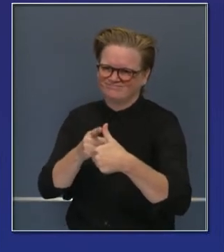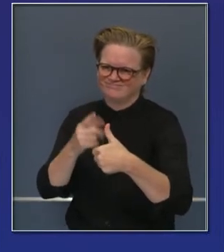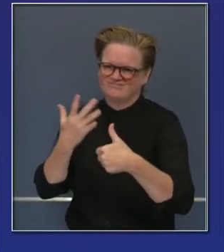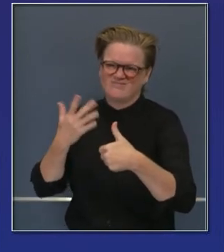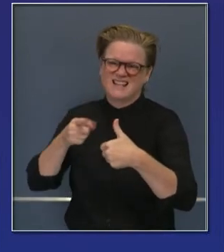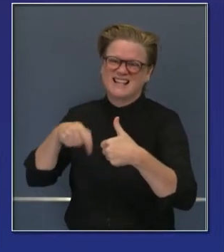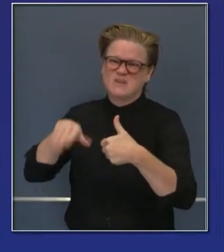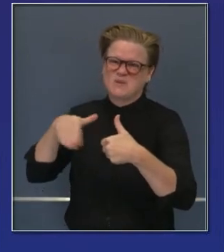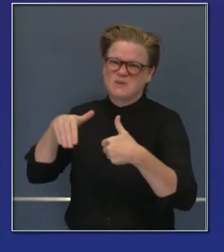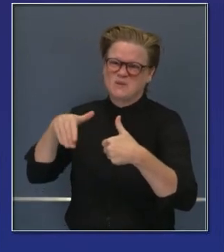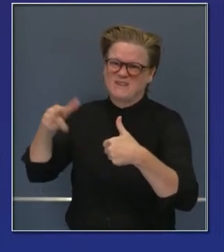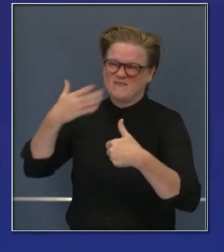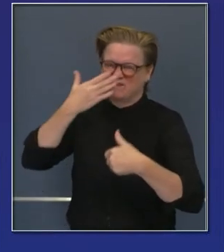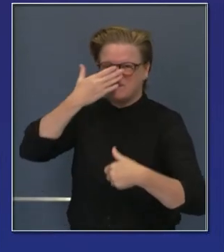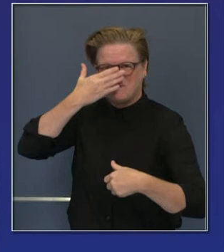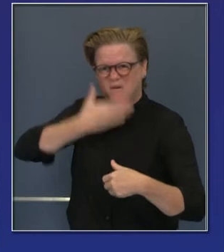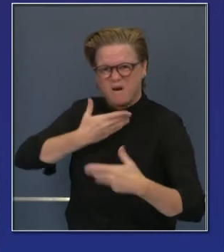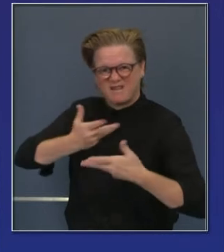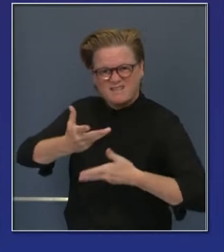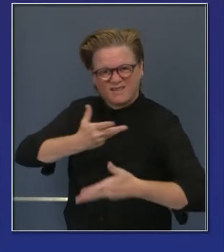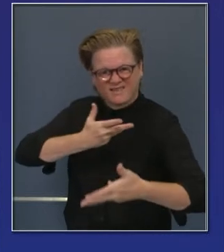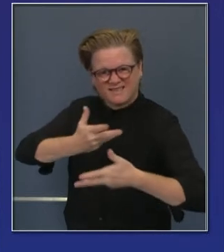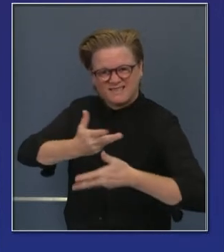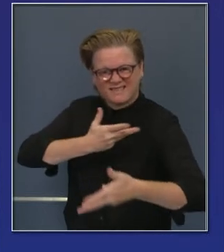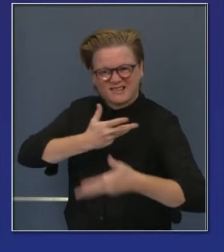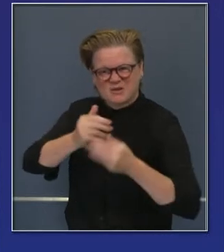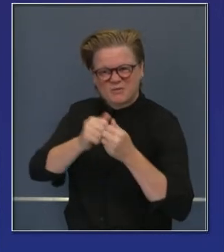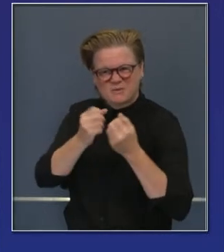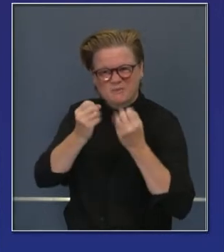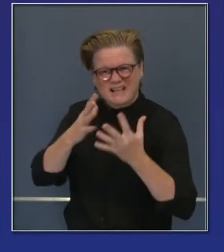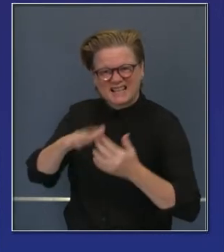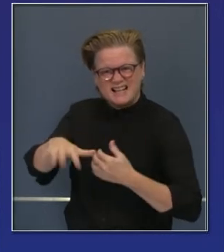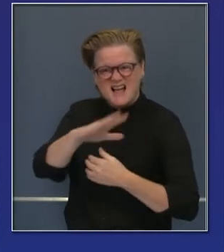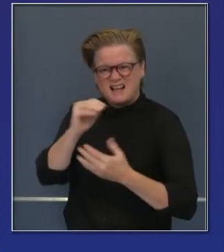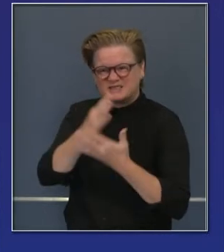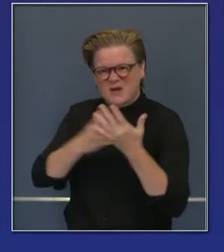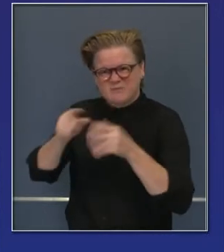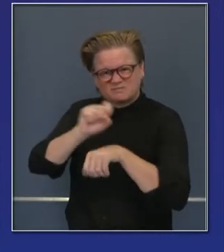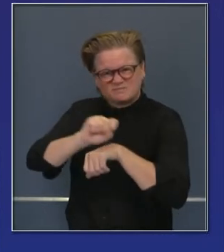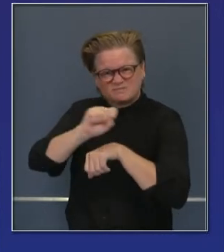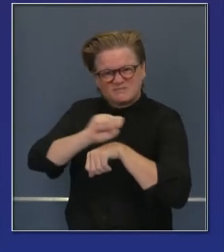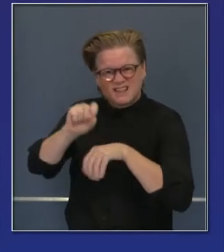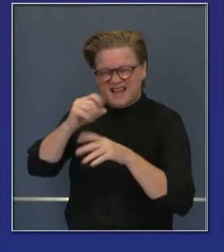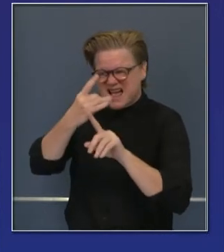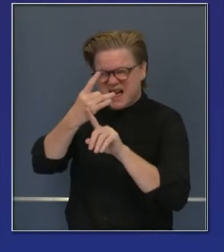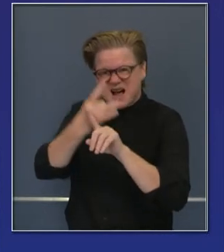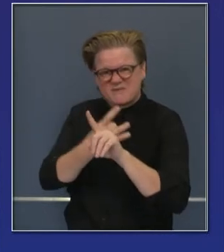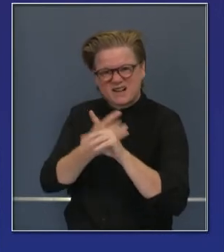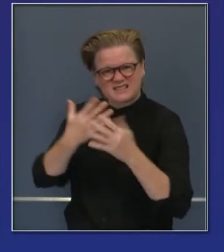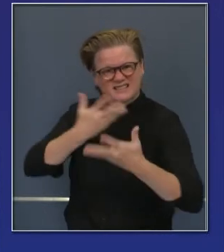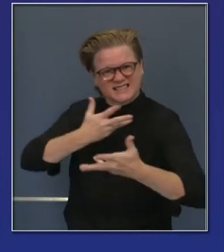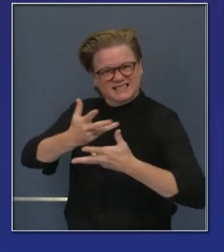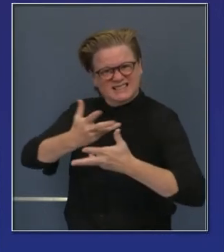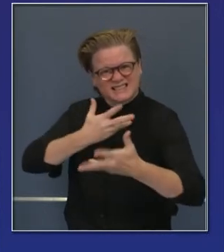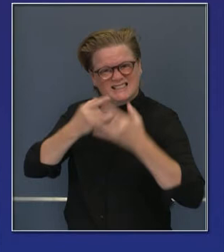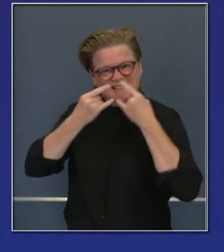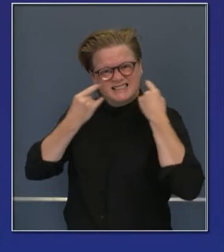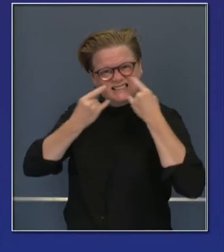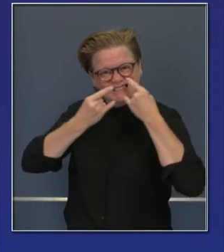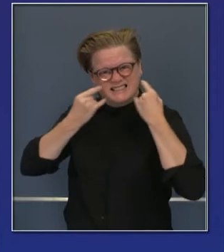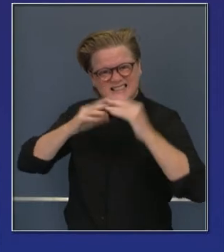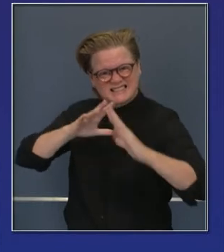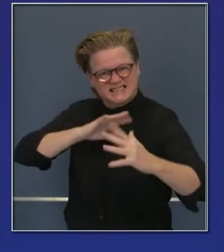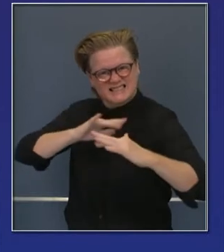de salubridad que están enfrentando todavía más tensión, más estrés. Después de tantos meses de